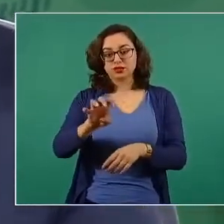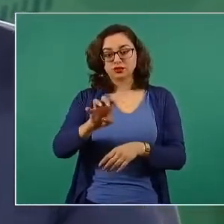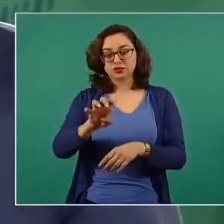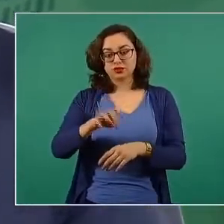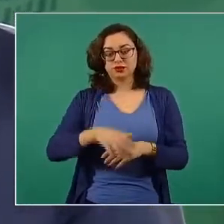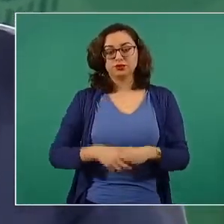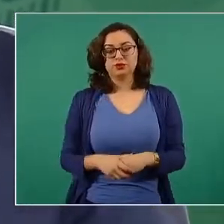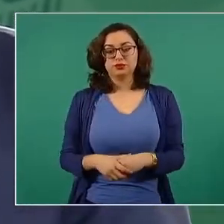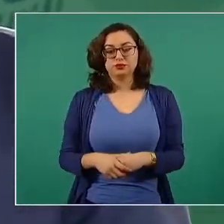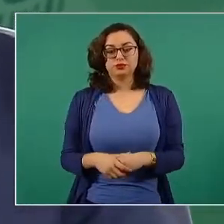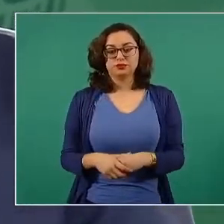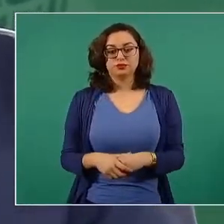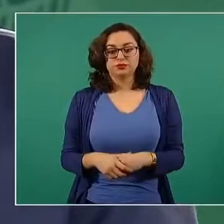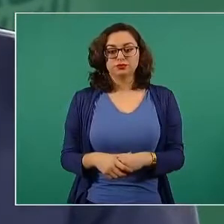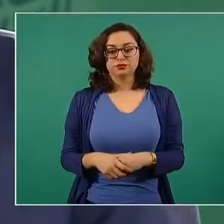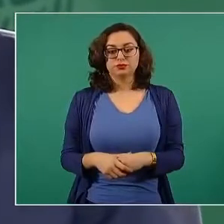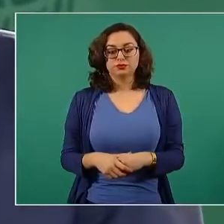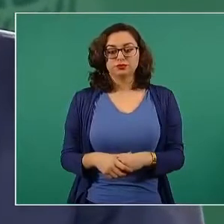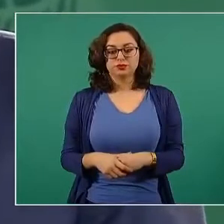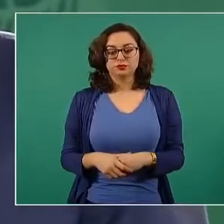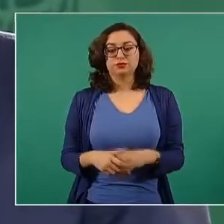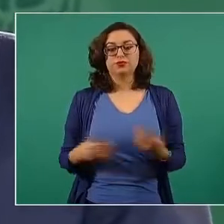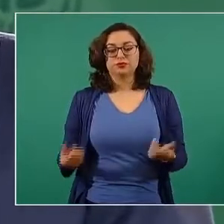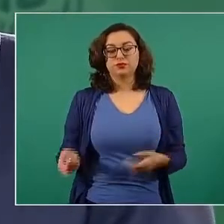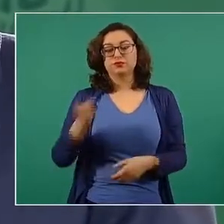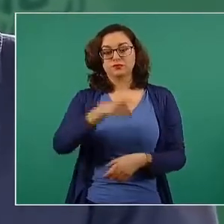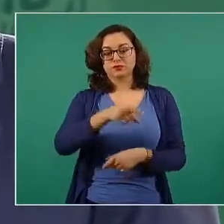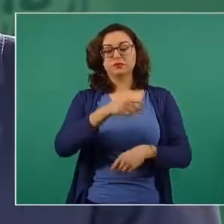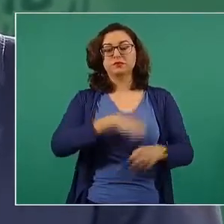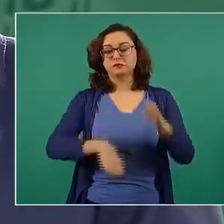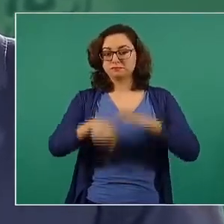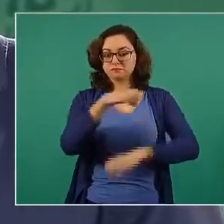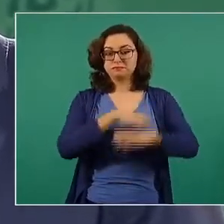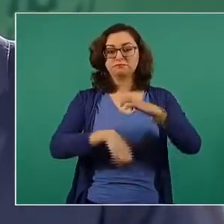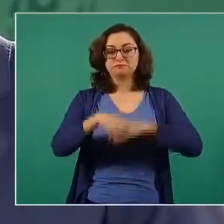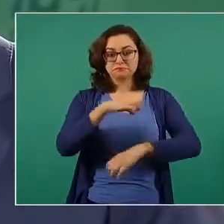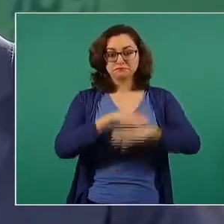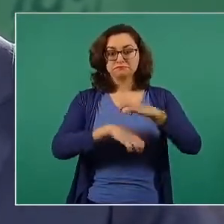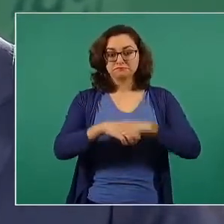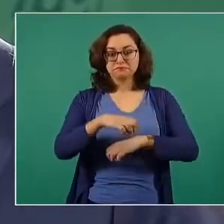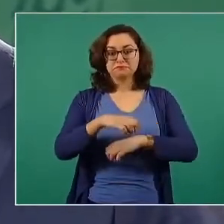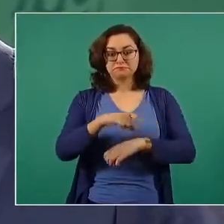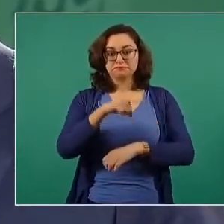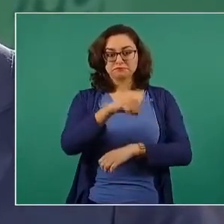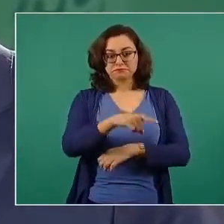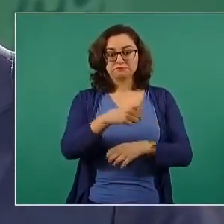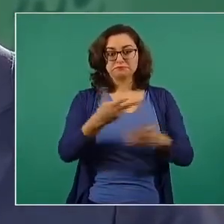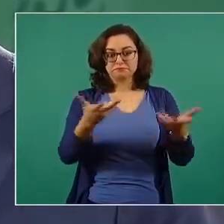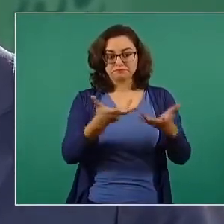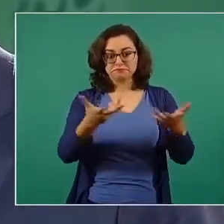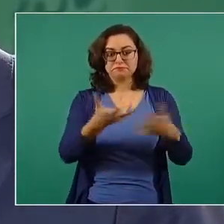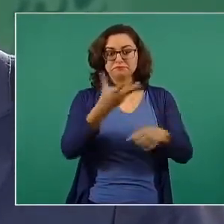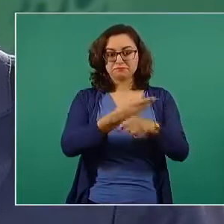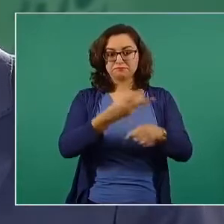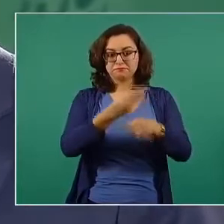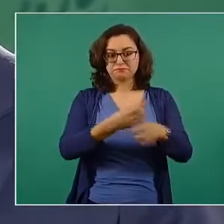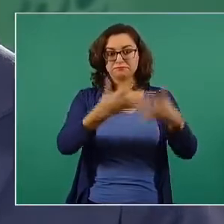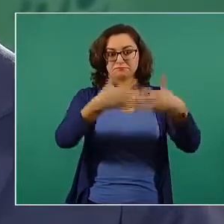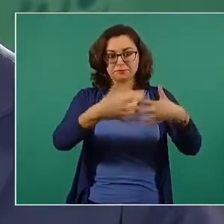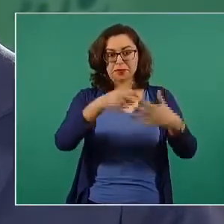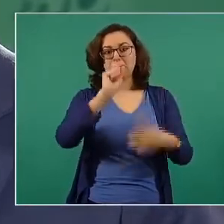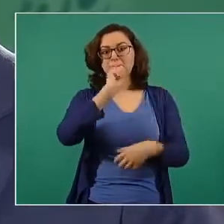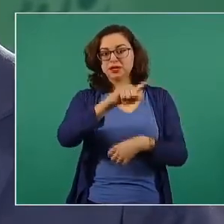y fue Bombardier, la empresa, que los construyó en Ciudad Sagún.